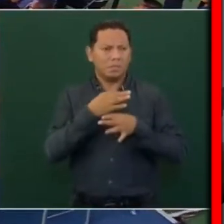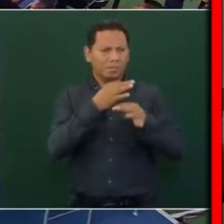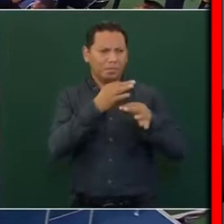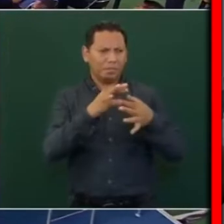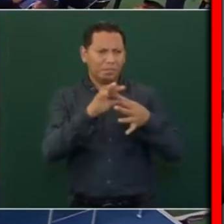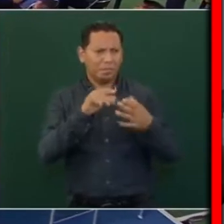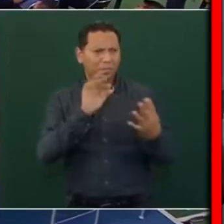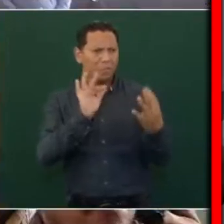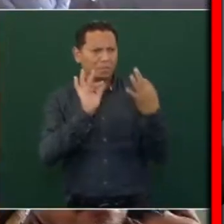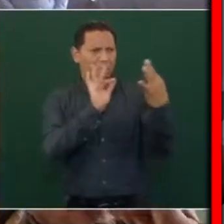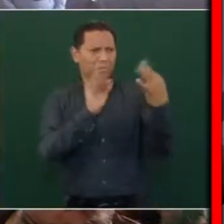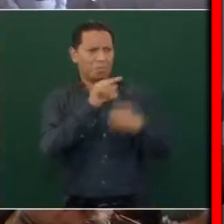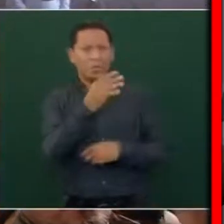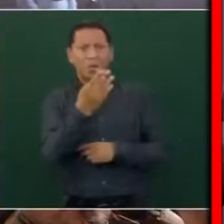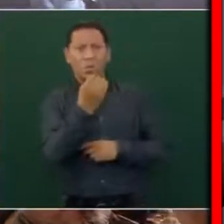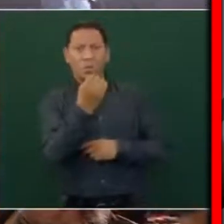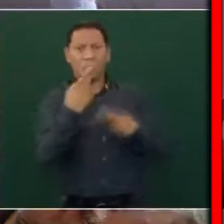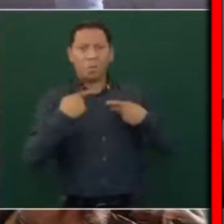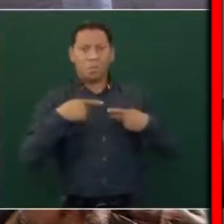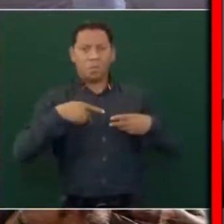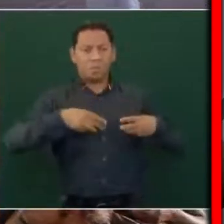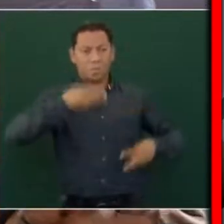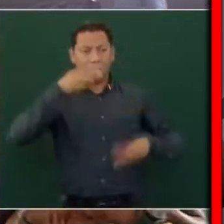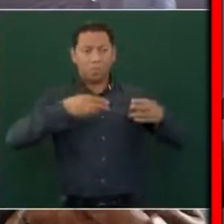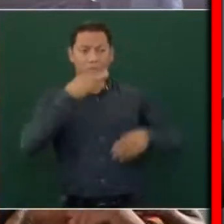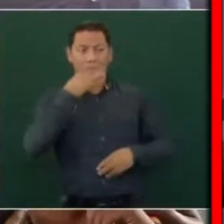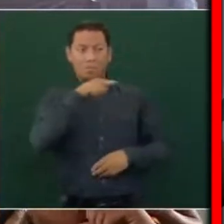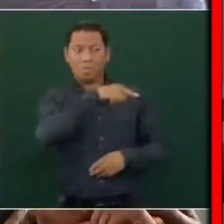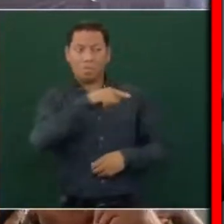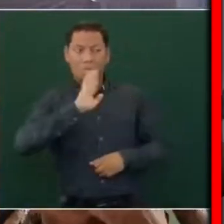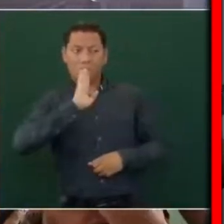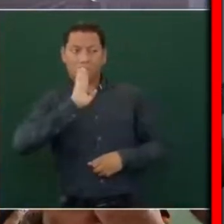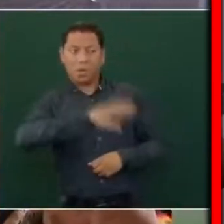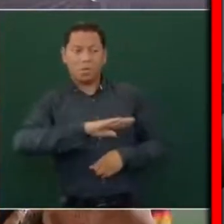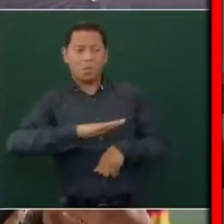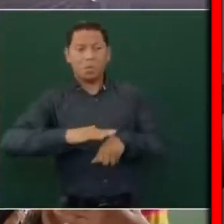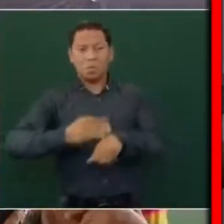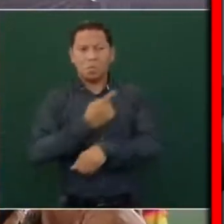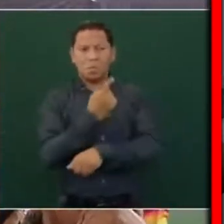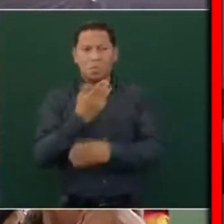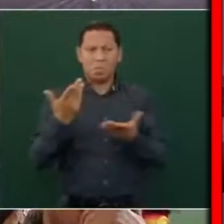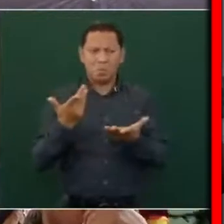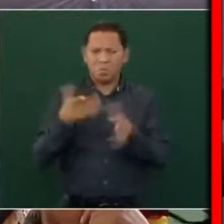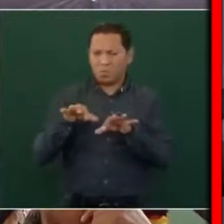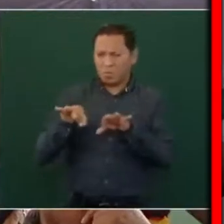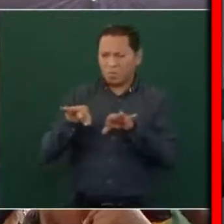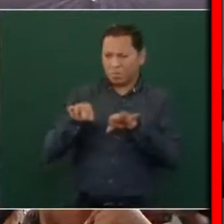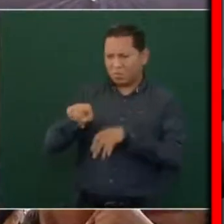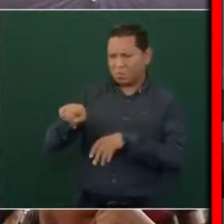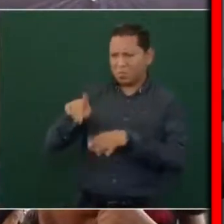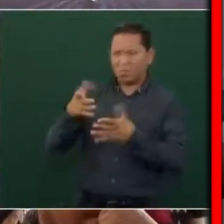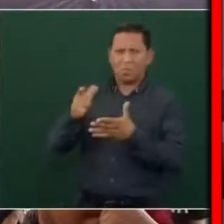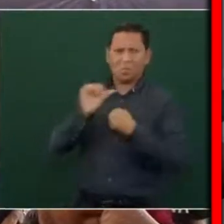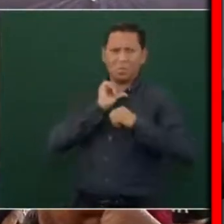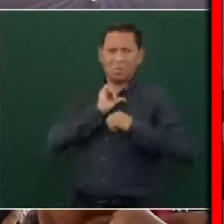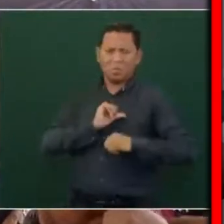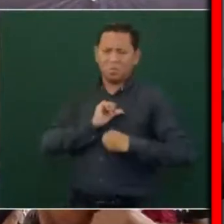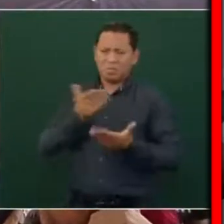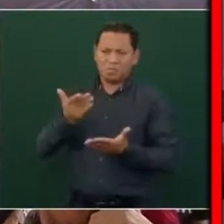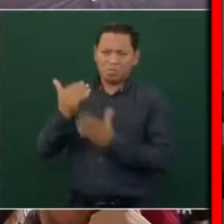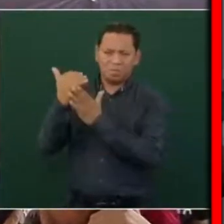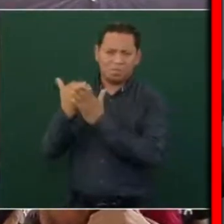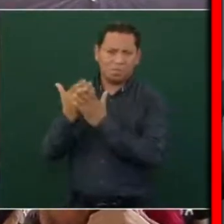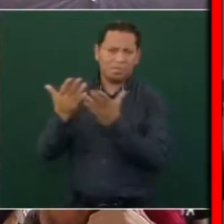que estaban actuando de manera indebida al echar abajo pues el trabajo legislativo. Entonces sería mi primera